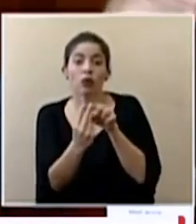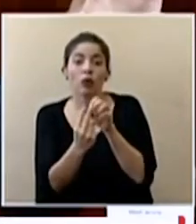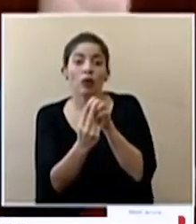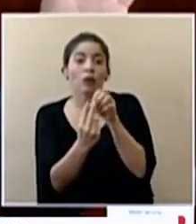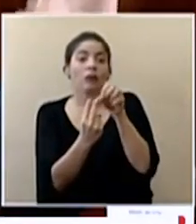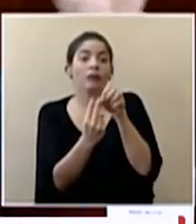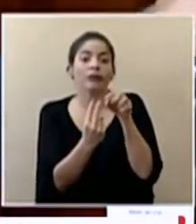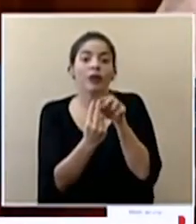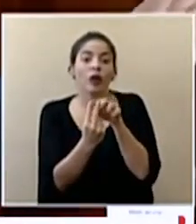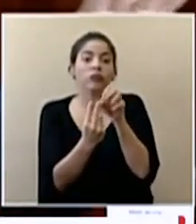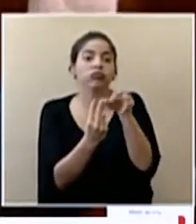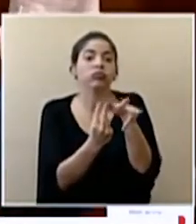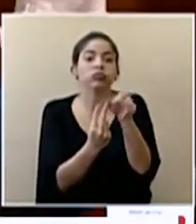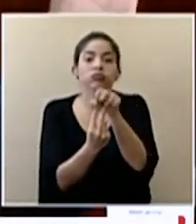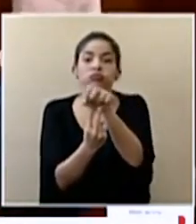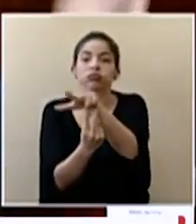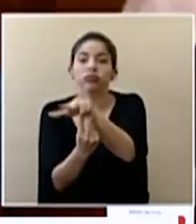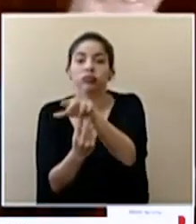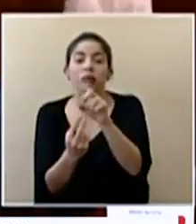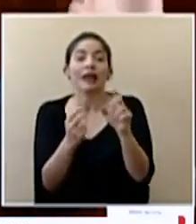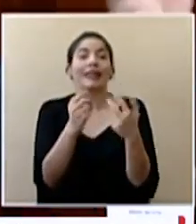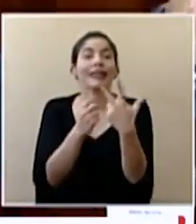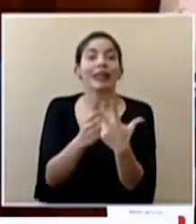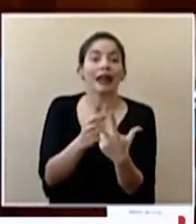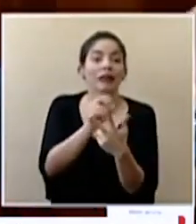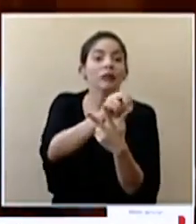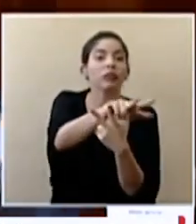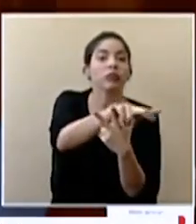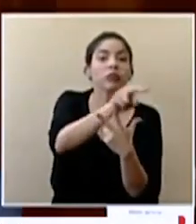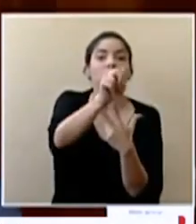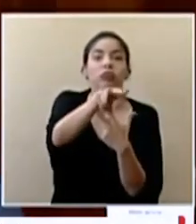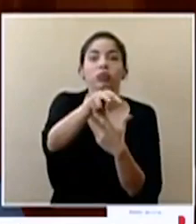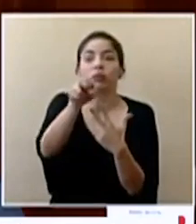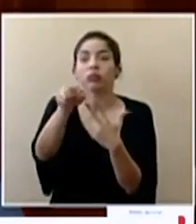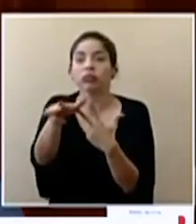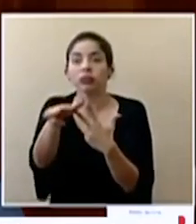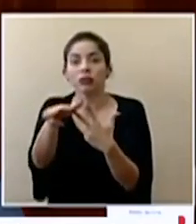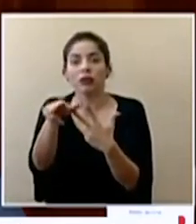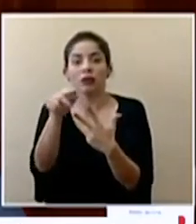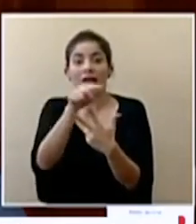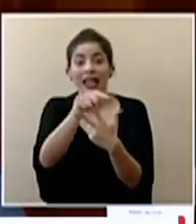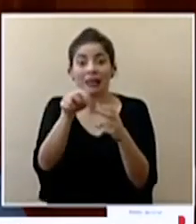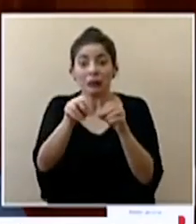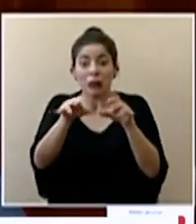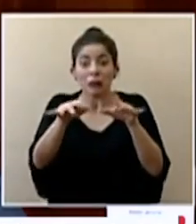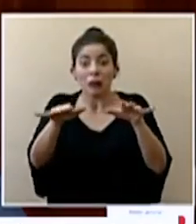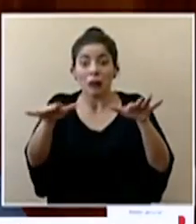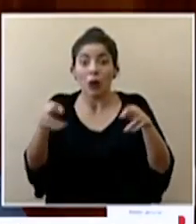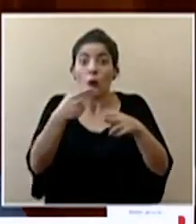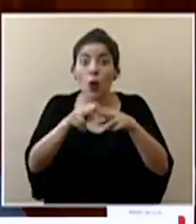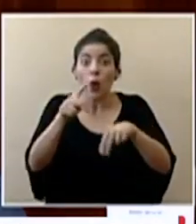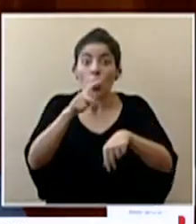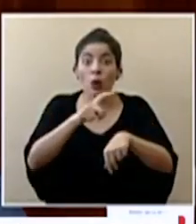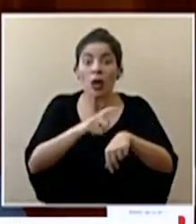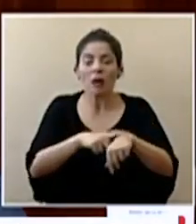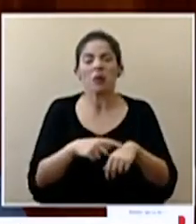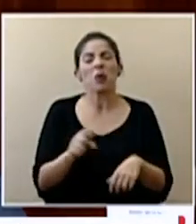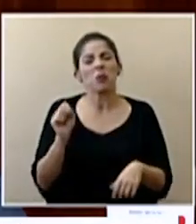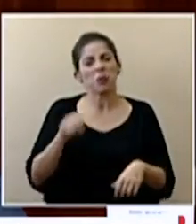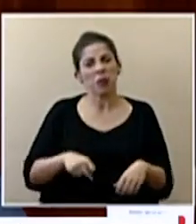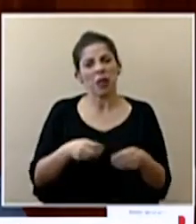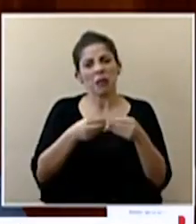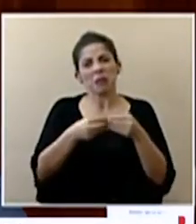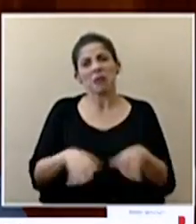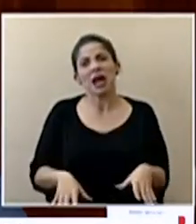y cada uno de esos dos a tres más, y cada uno de esos tres a dos o tres más, y eso ocurre en poco tiempo, se nos puede descomponer